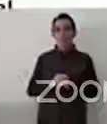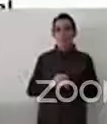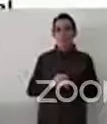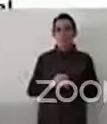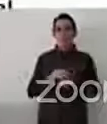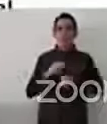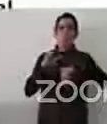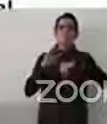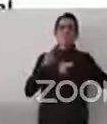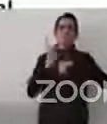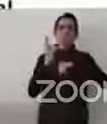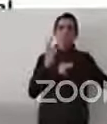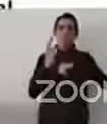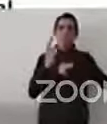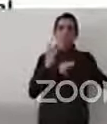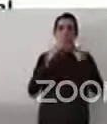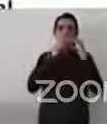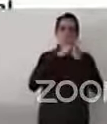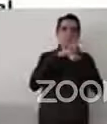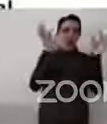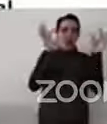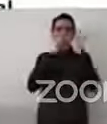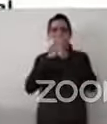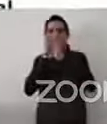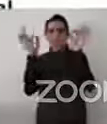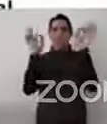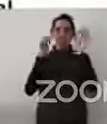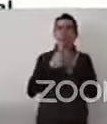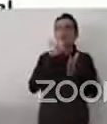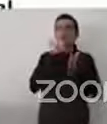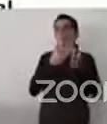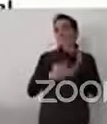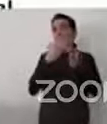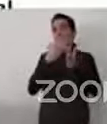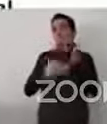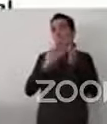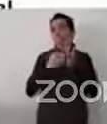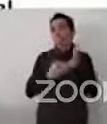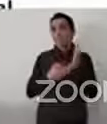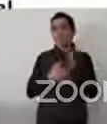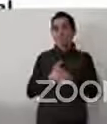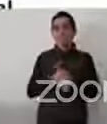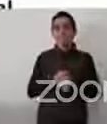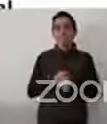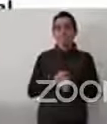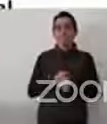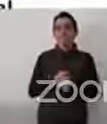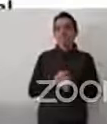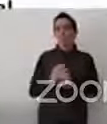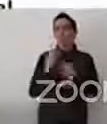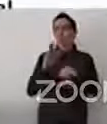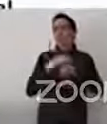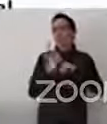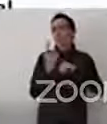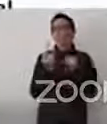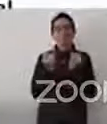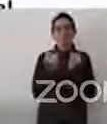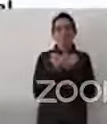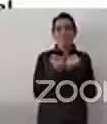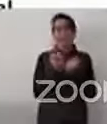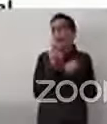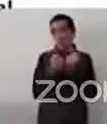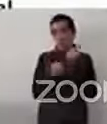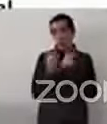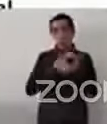respecto, pero también tiene que ver con el mismo impacto de la discriminación y racismo. Siguiente, por favor.